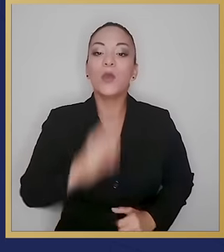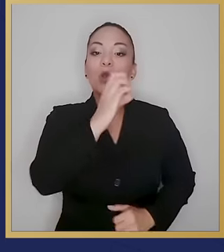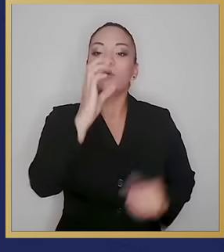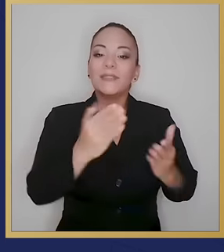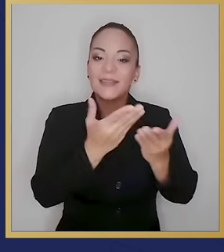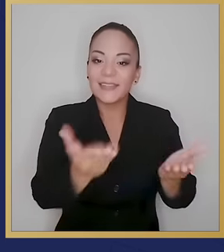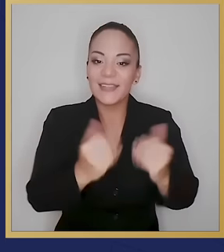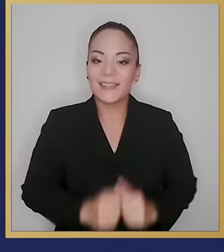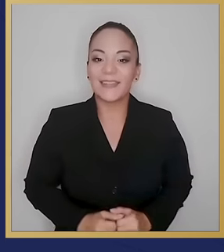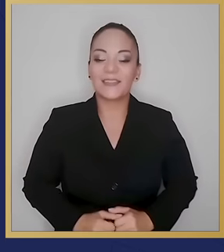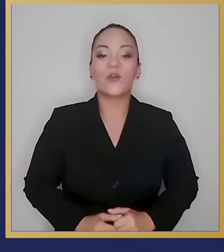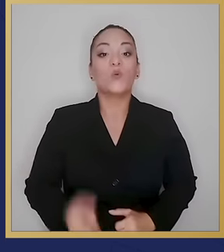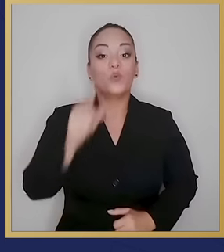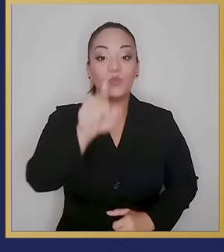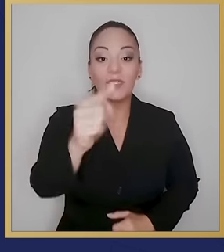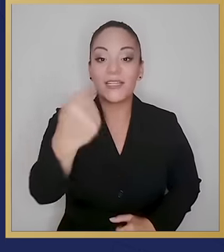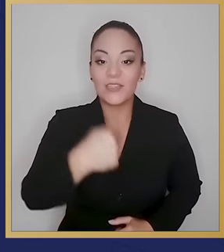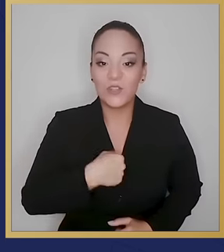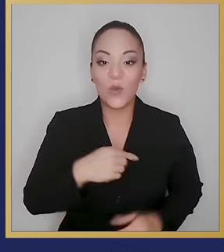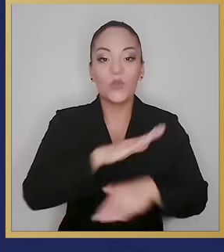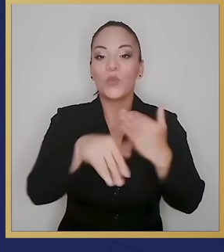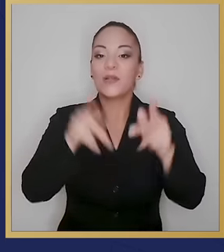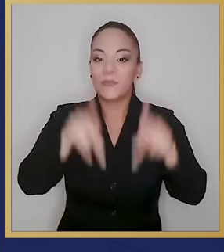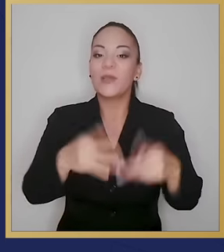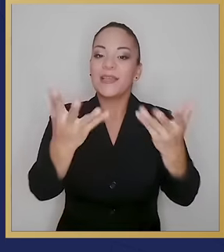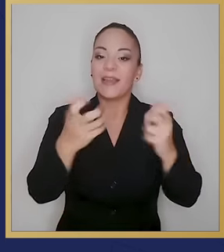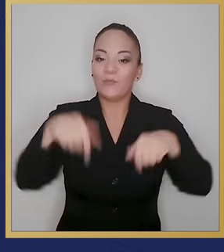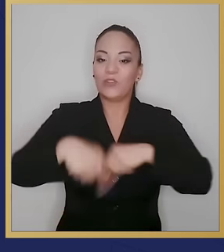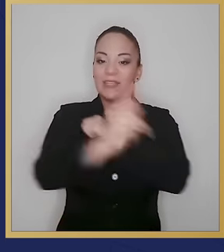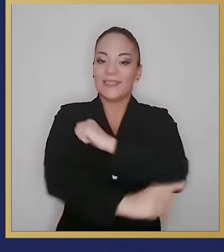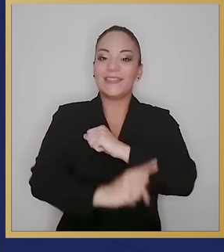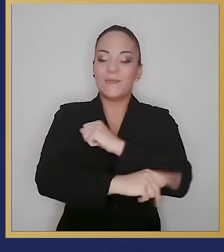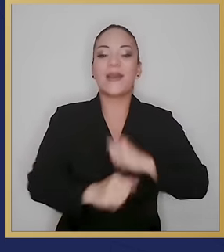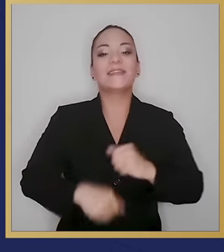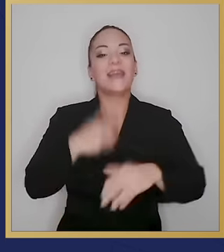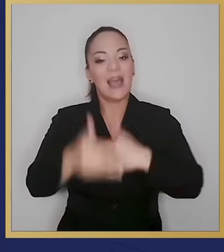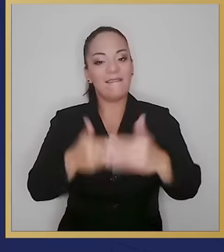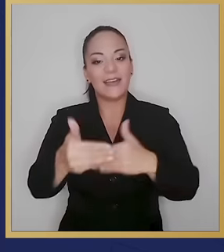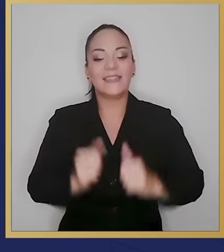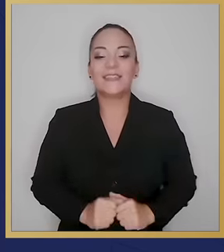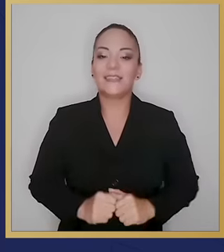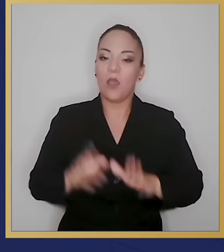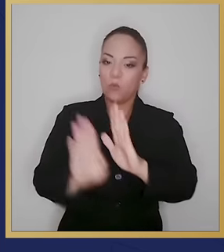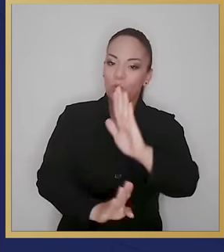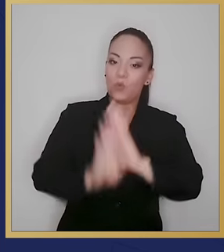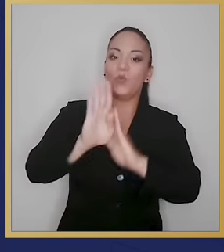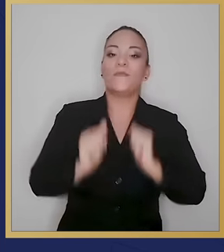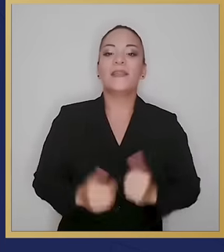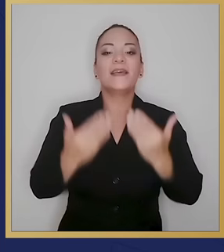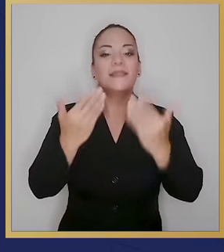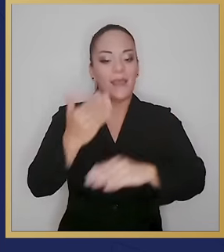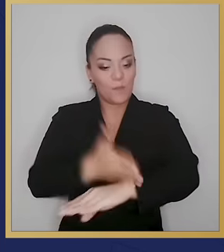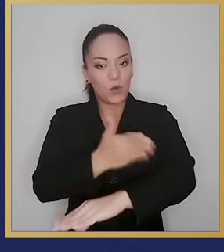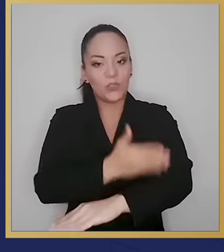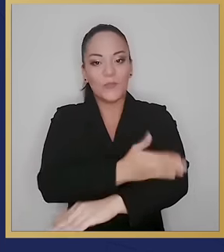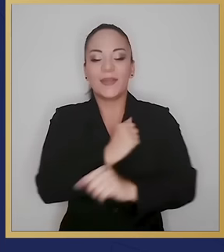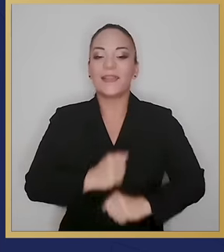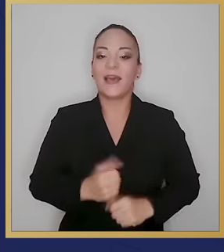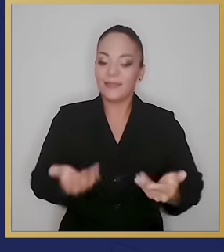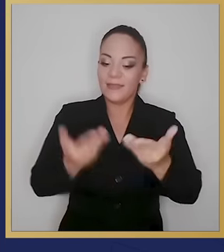Compatriotas, usted y yo todos queremos que este país avance, crezca, genere prosperidad,